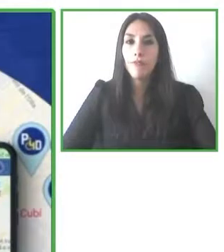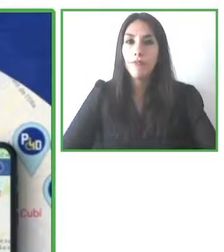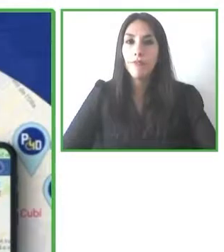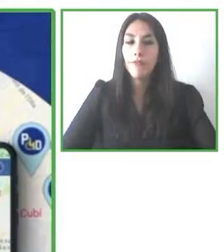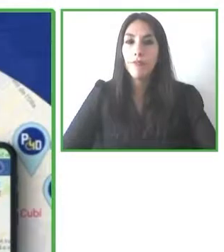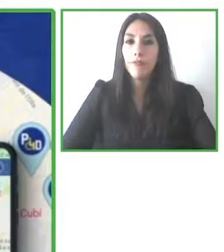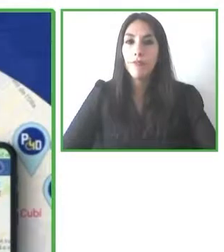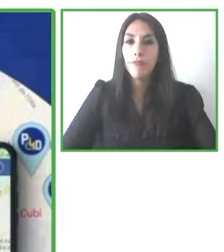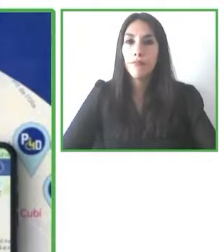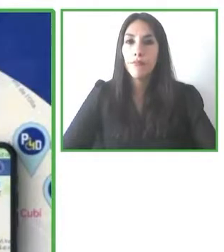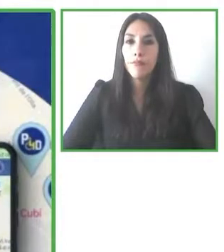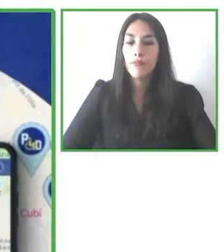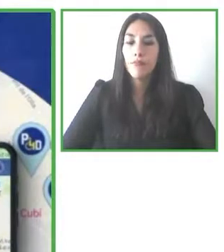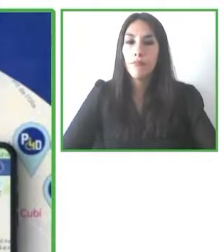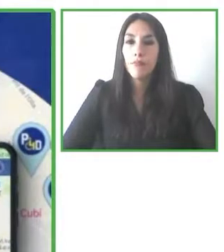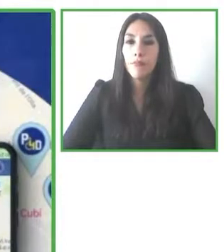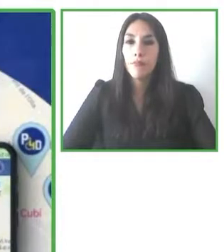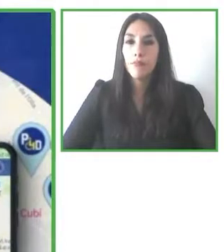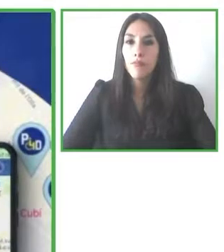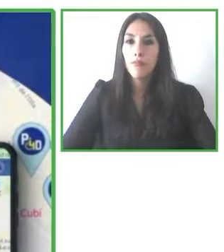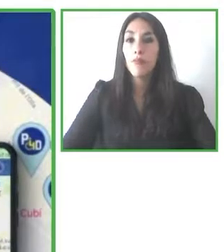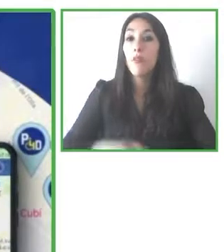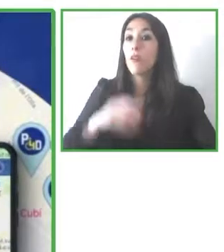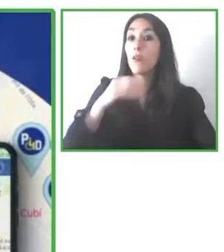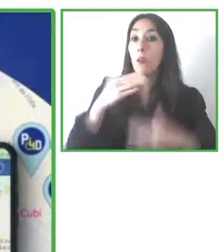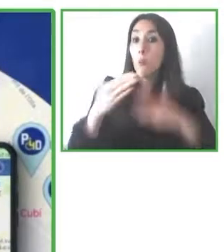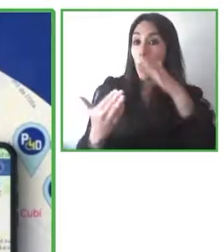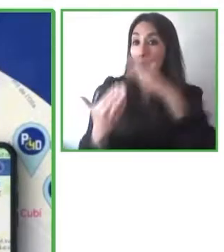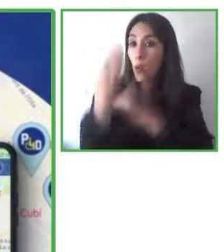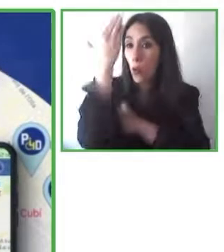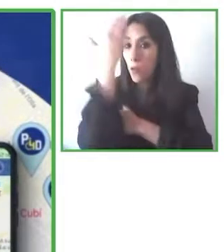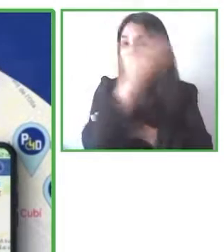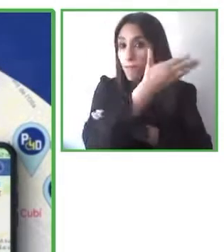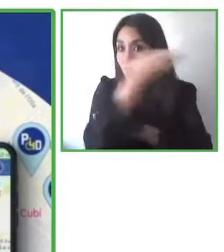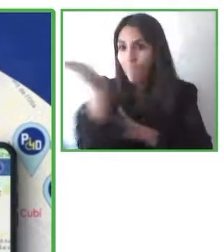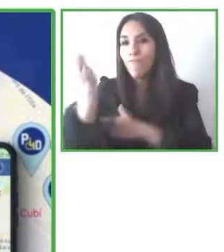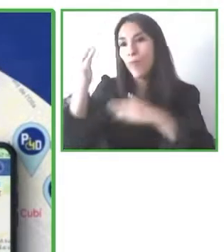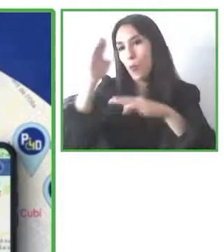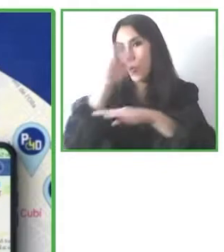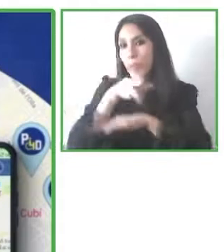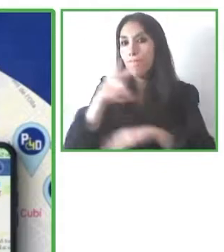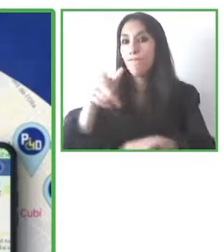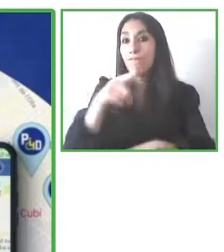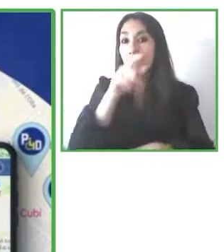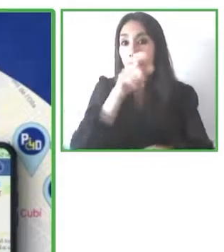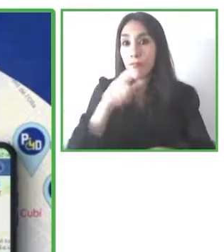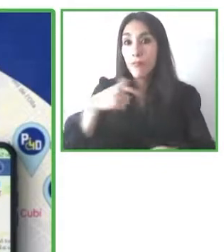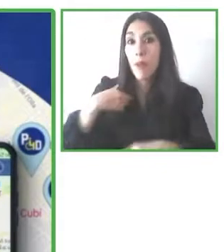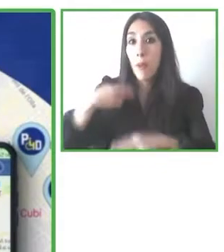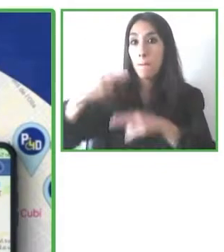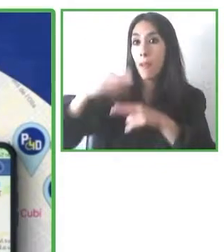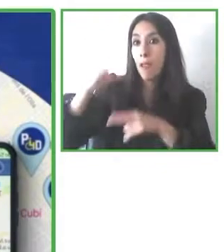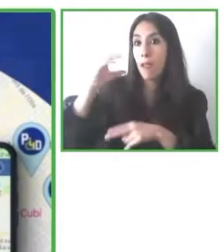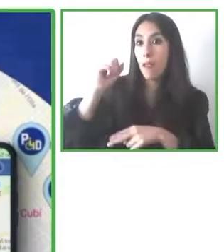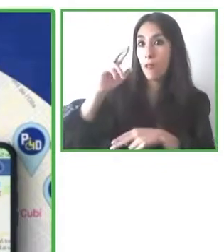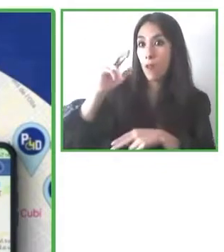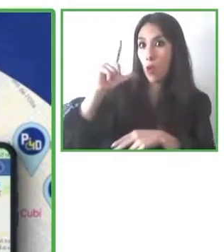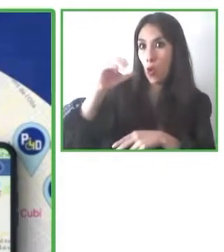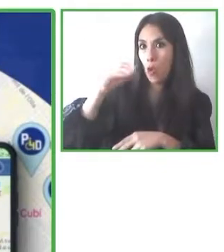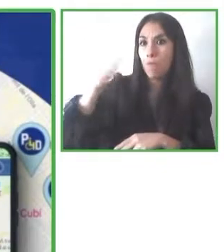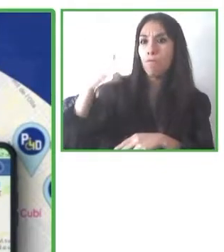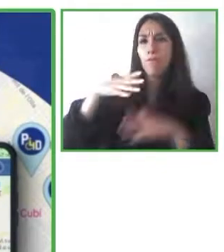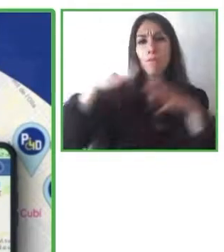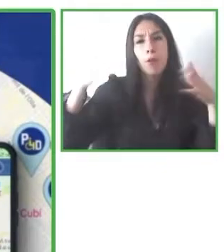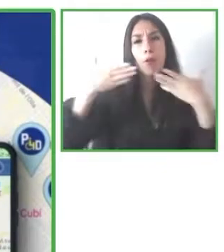Buenos días, buenas tardes a todos los oyentes. Ricardo, muchísimas gracias por la introducción. Efectivamente, Albert Lluvera es un